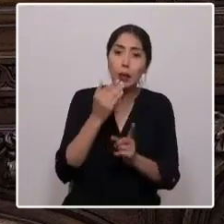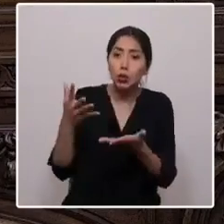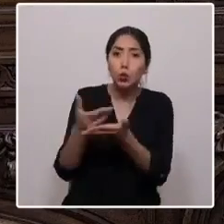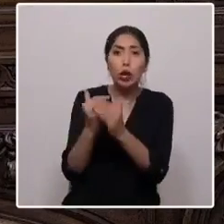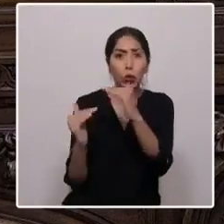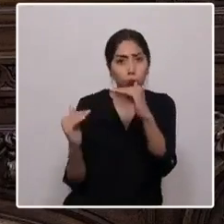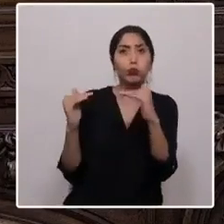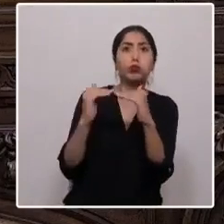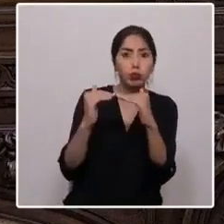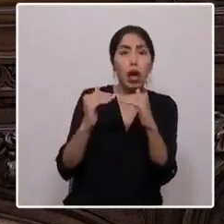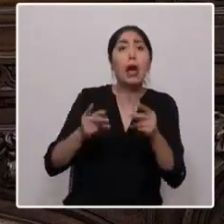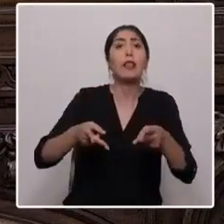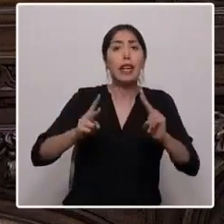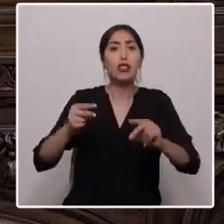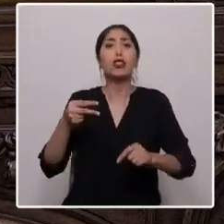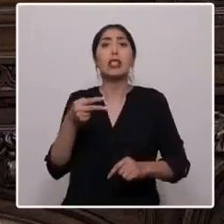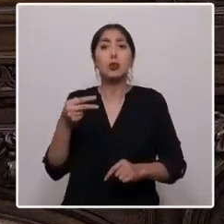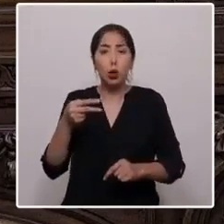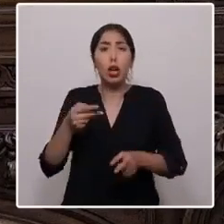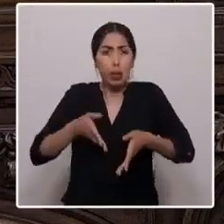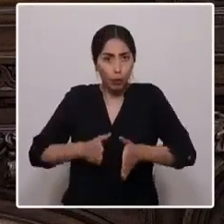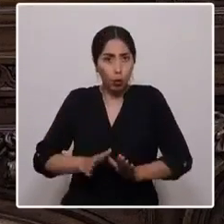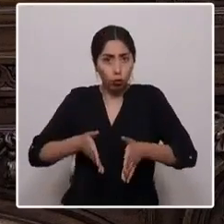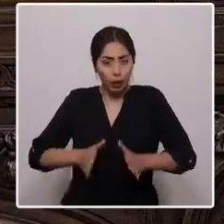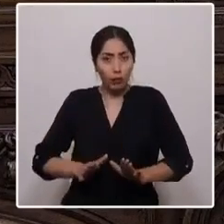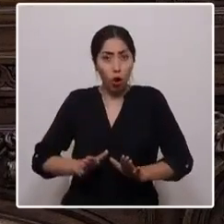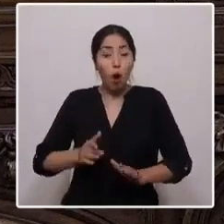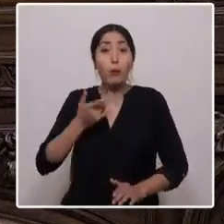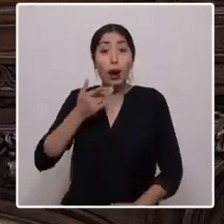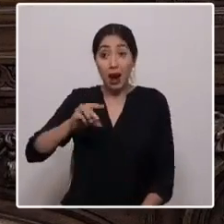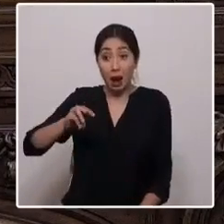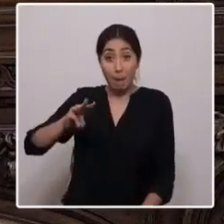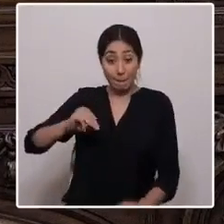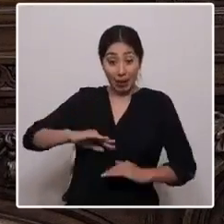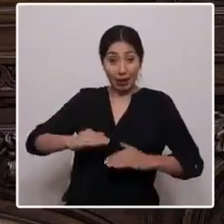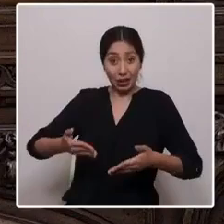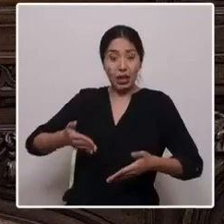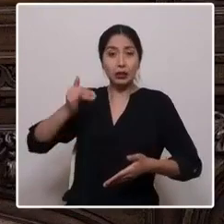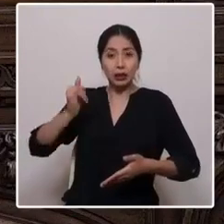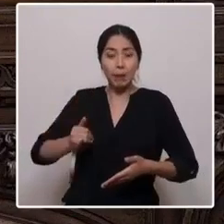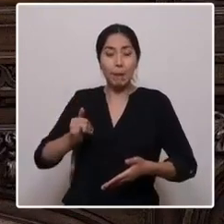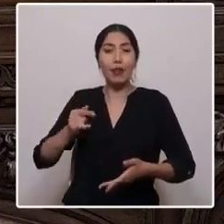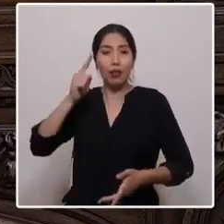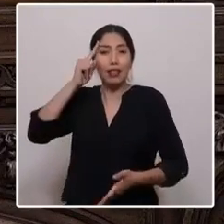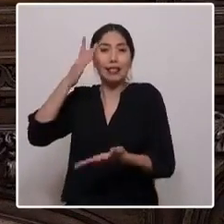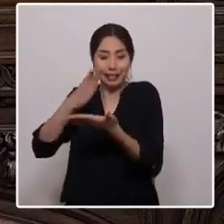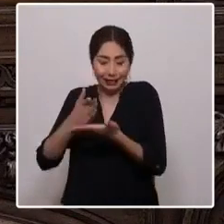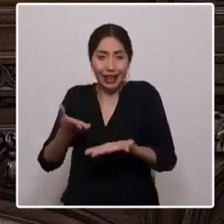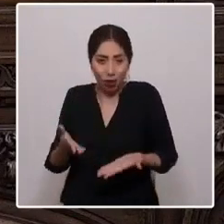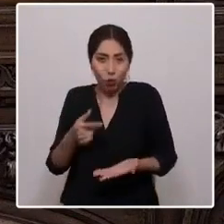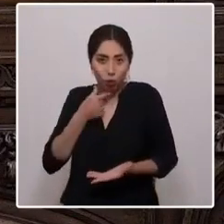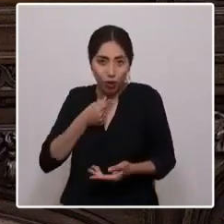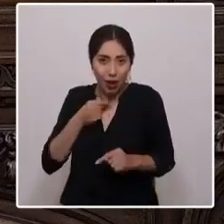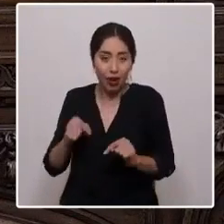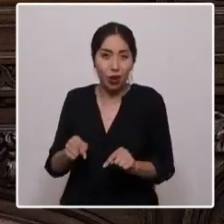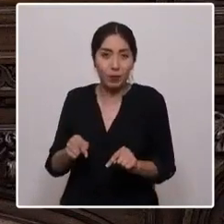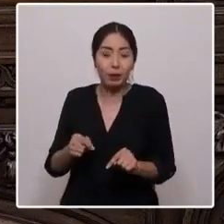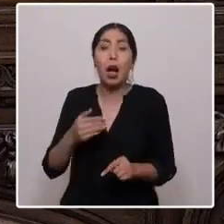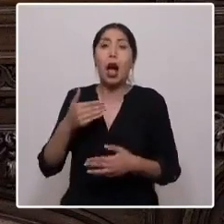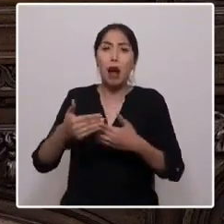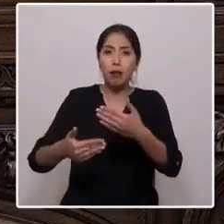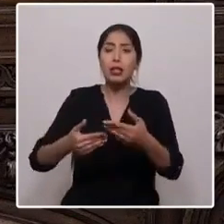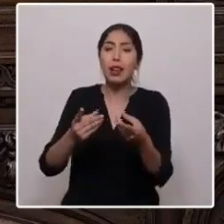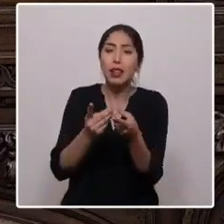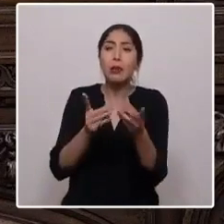reproductivos para que la maternidad siempre sea deseada. Avanzar hacia una democracia paritaria que asegure la